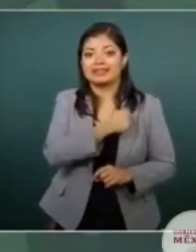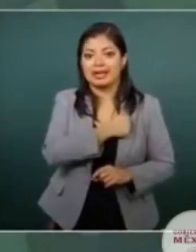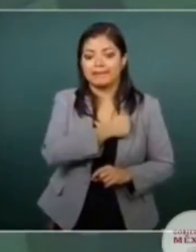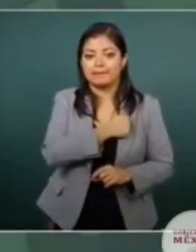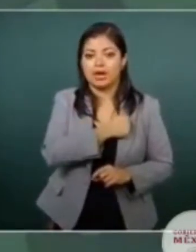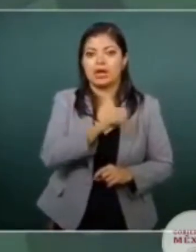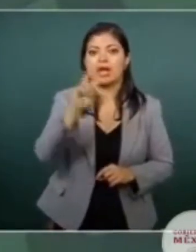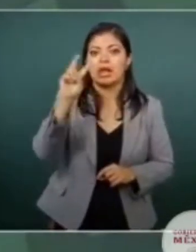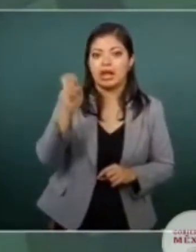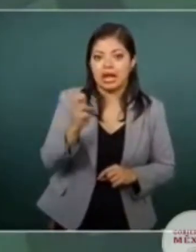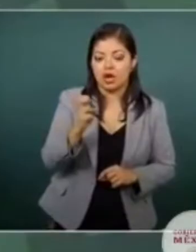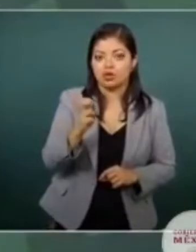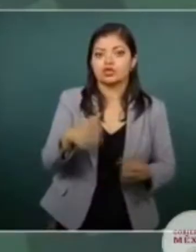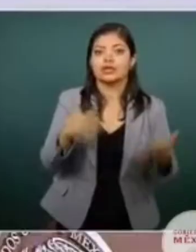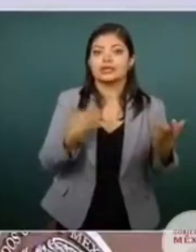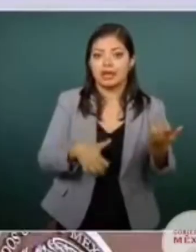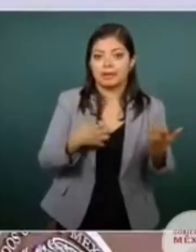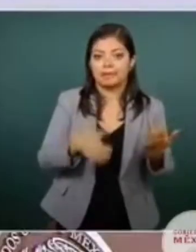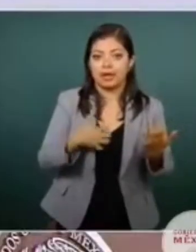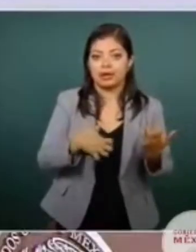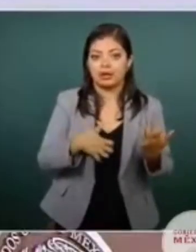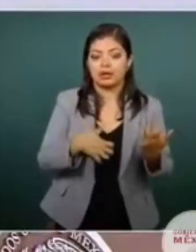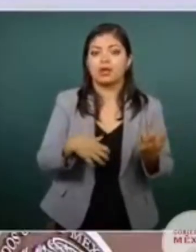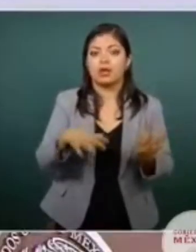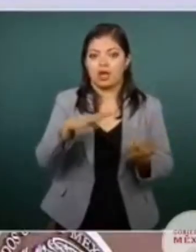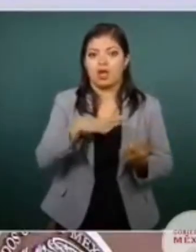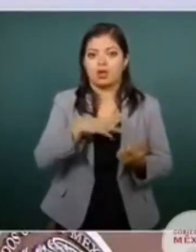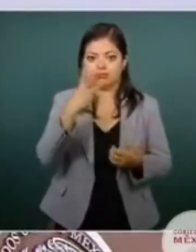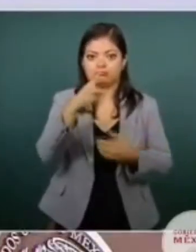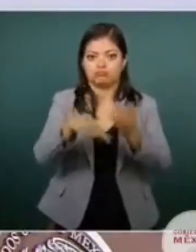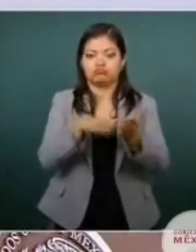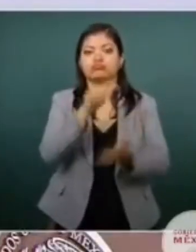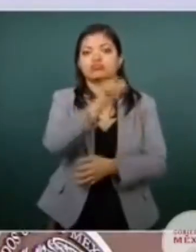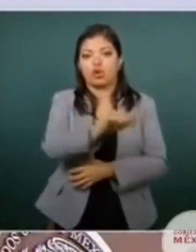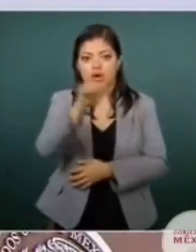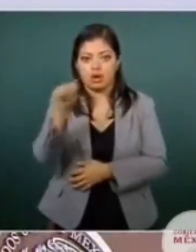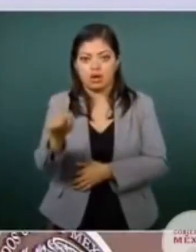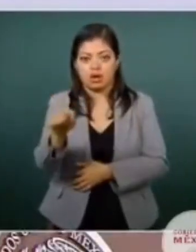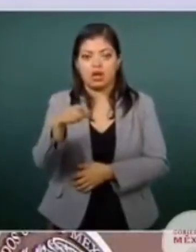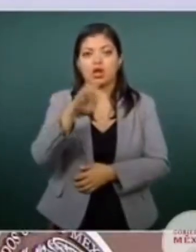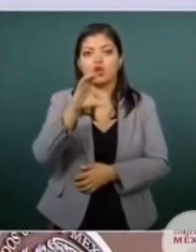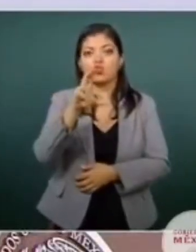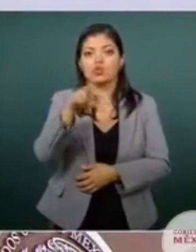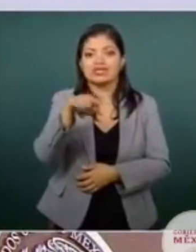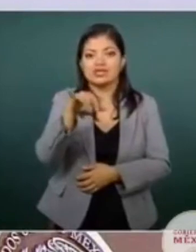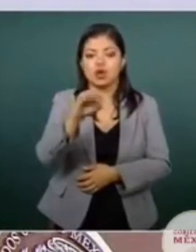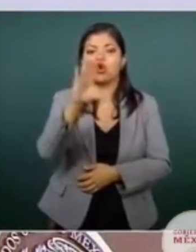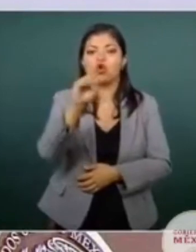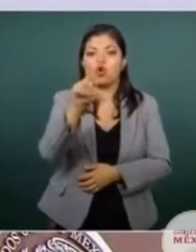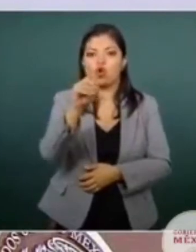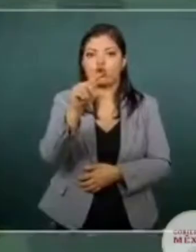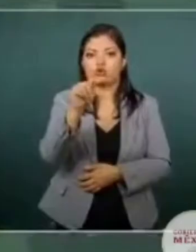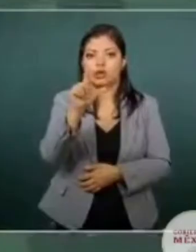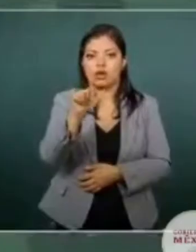Lagos de Moreno, Tlaquepaque. Hay tres instalaciones. Tonalá, Cuquio y Colotlán, que también hay